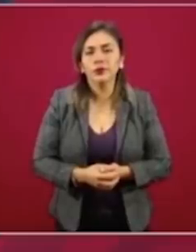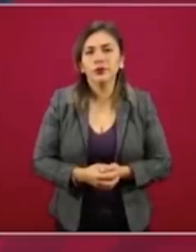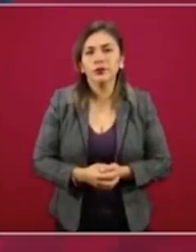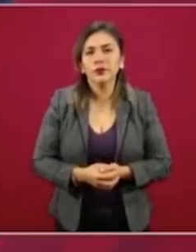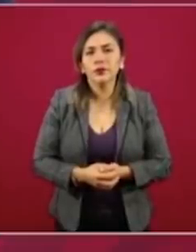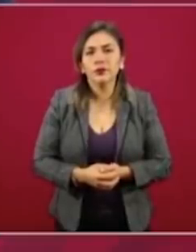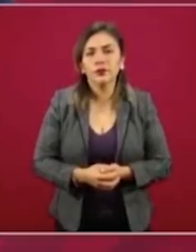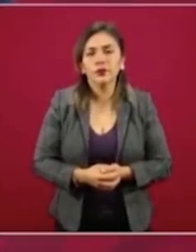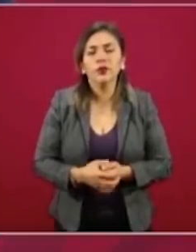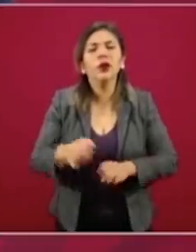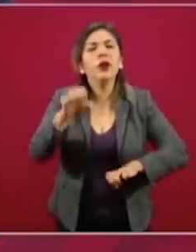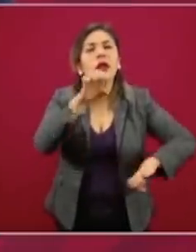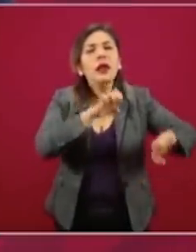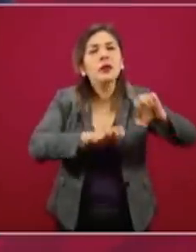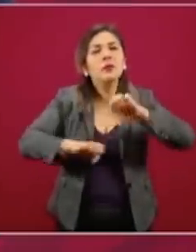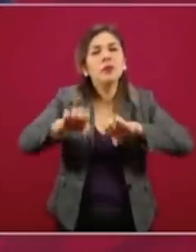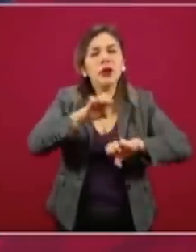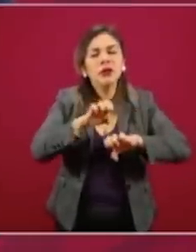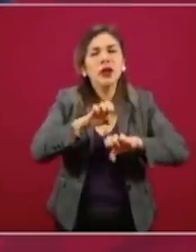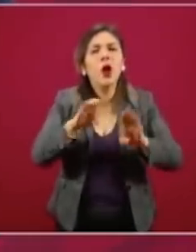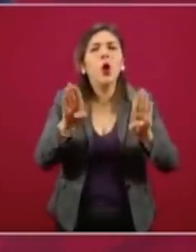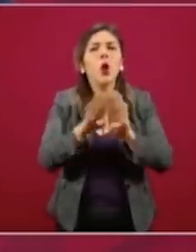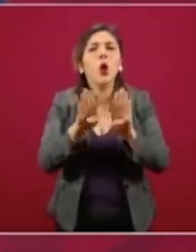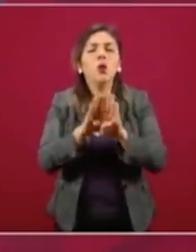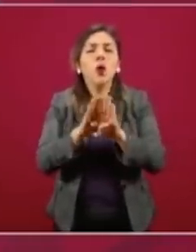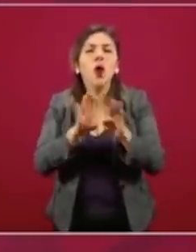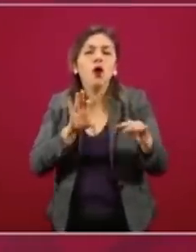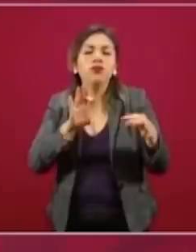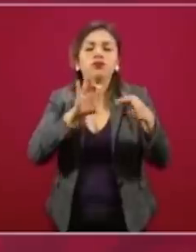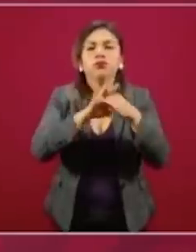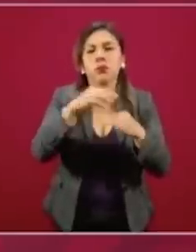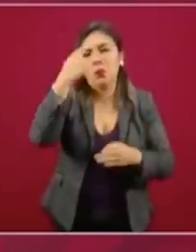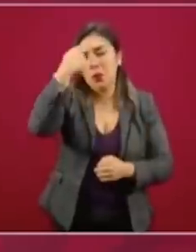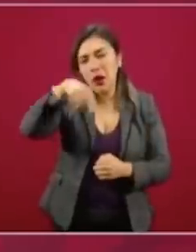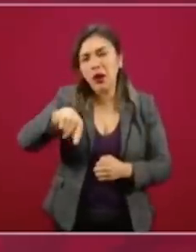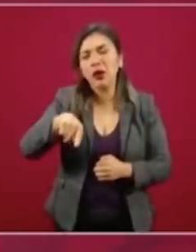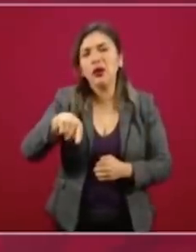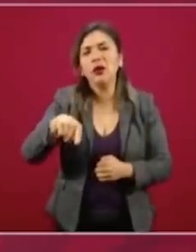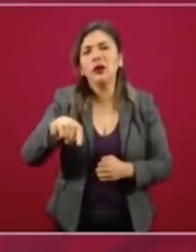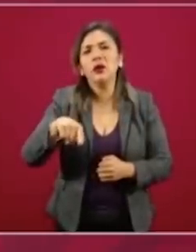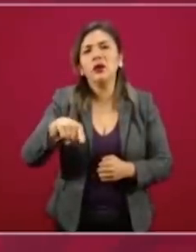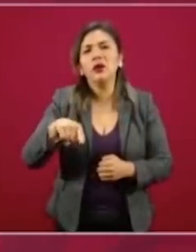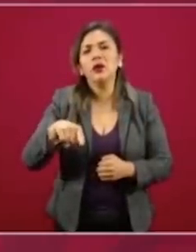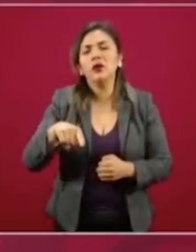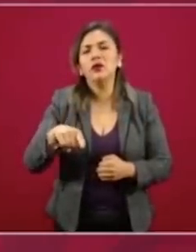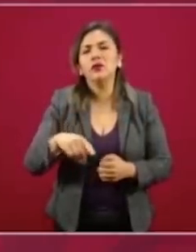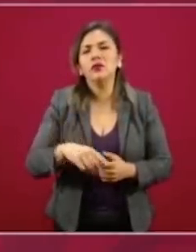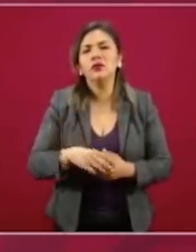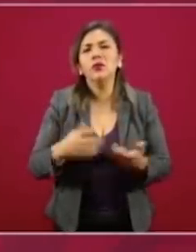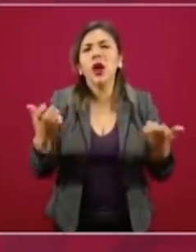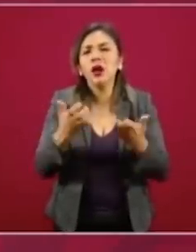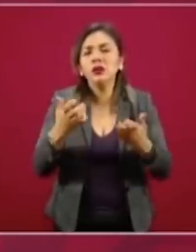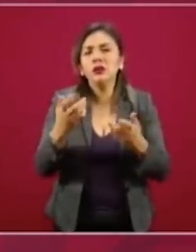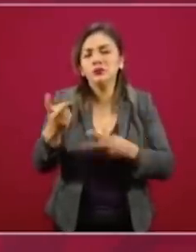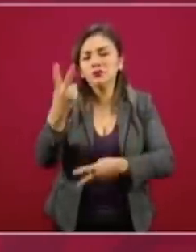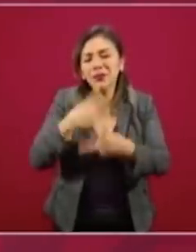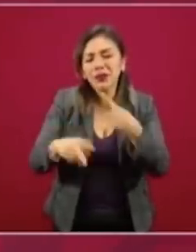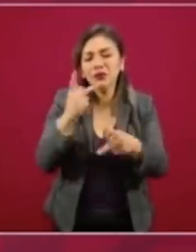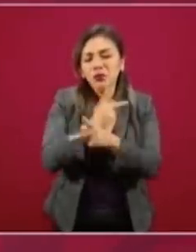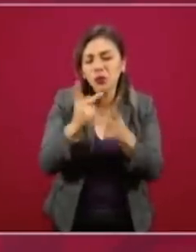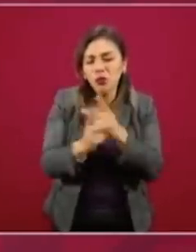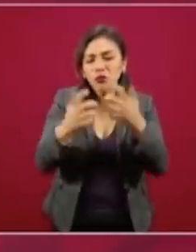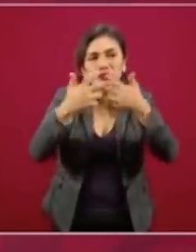con el tratado para producir y